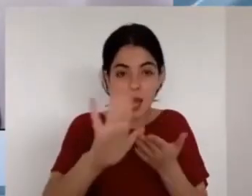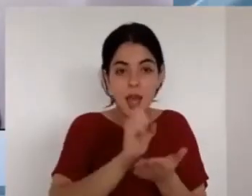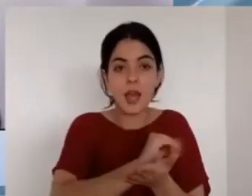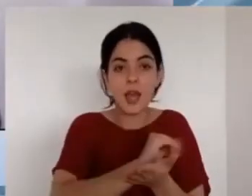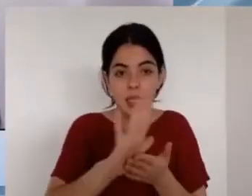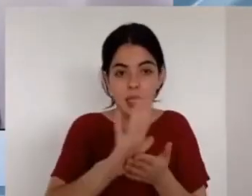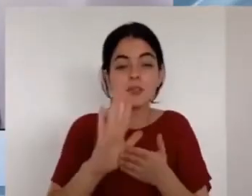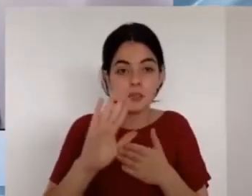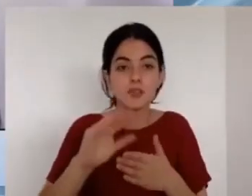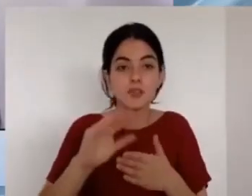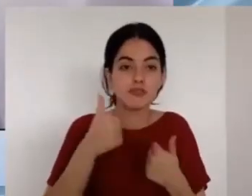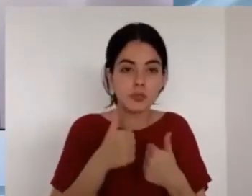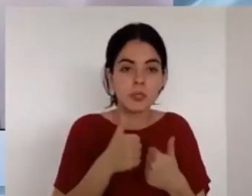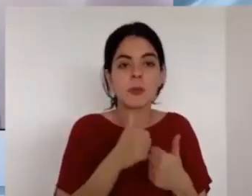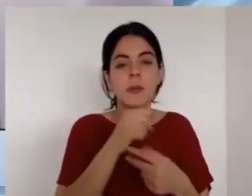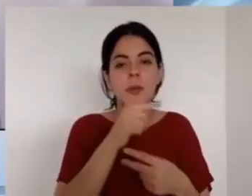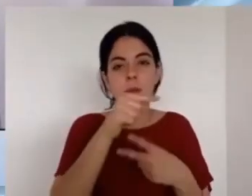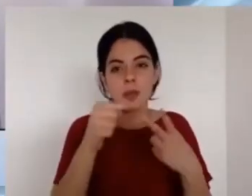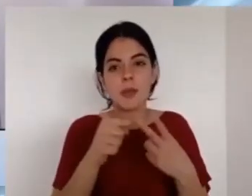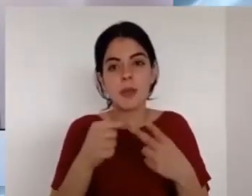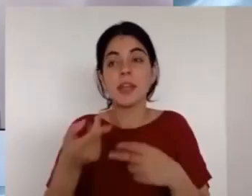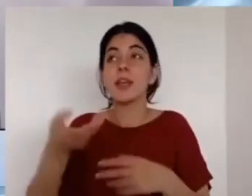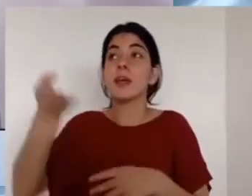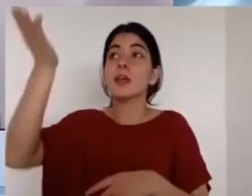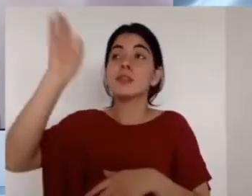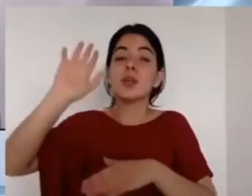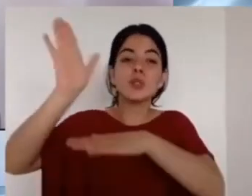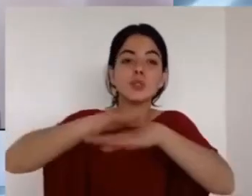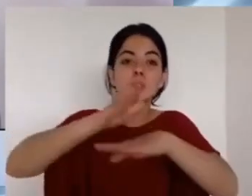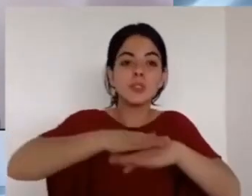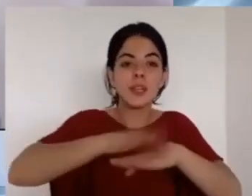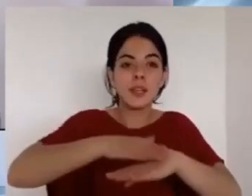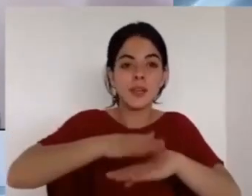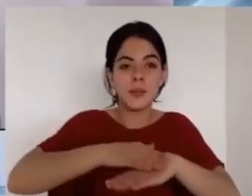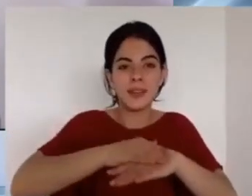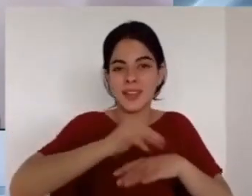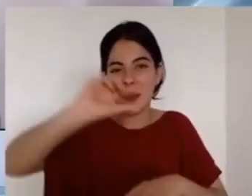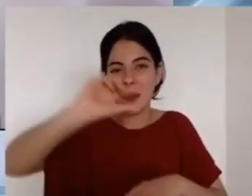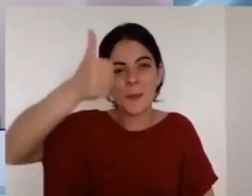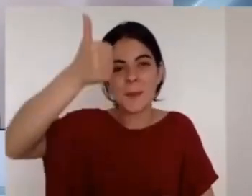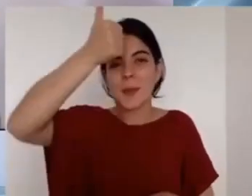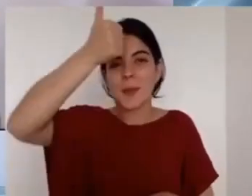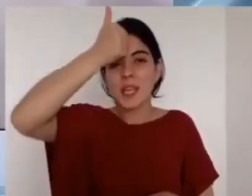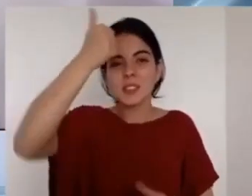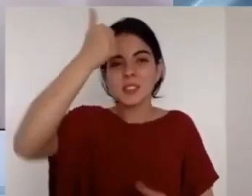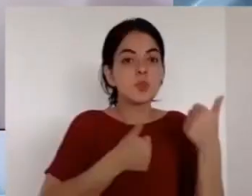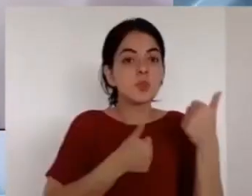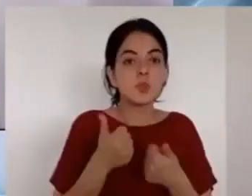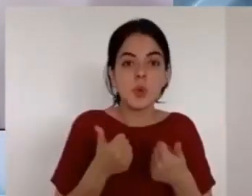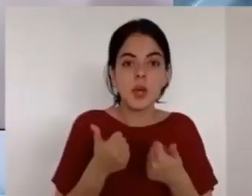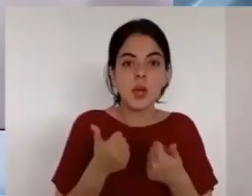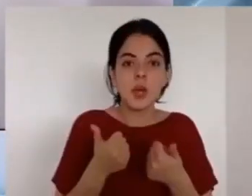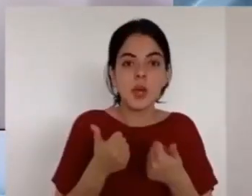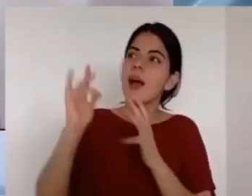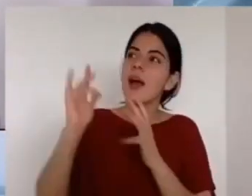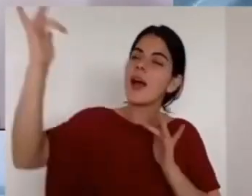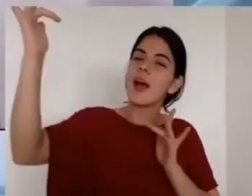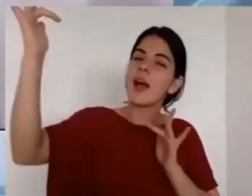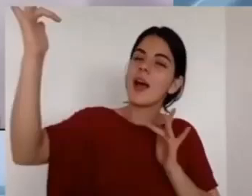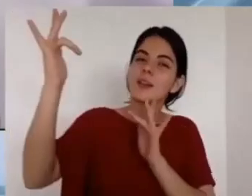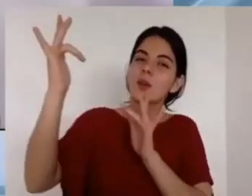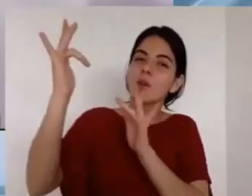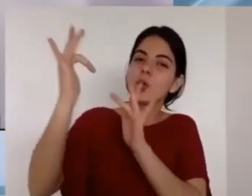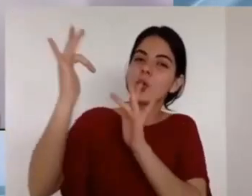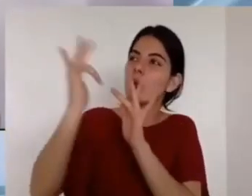que el principal llamado es el llamado a la comunión y si queremos mejorar la oración mejoremos la comunión con Dios